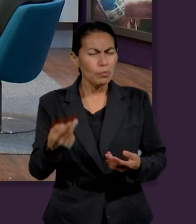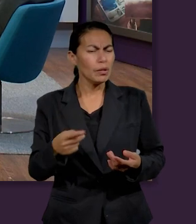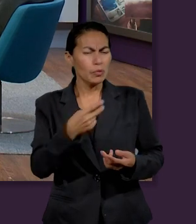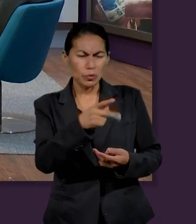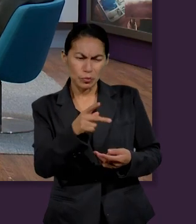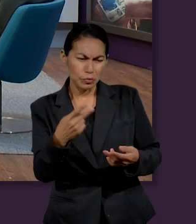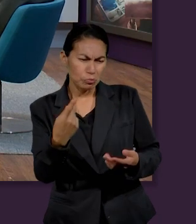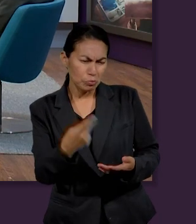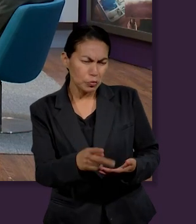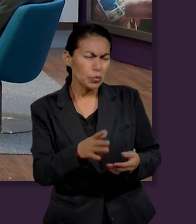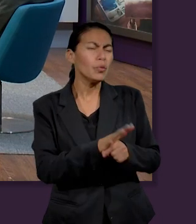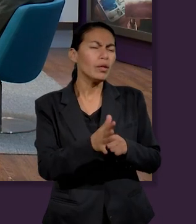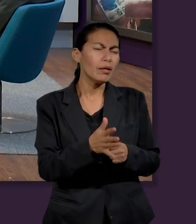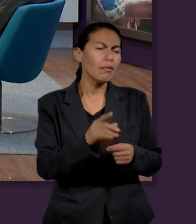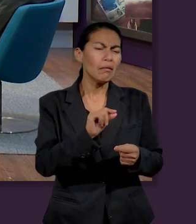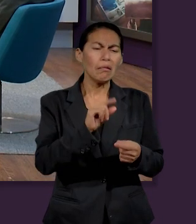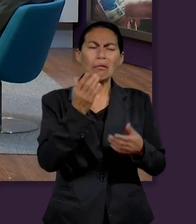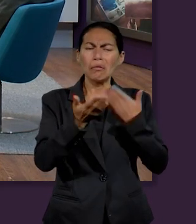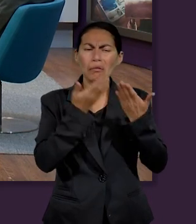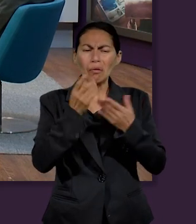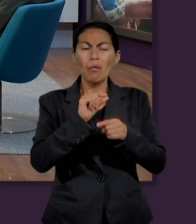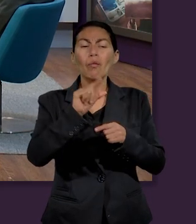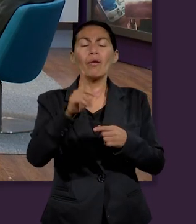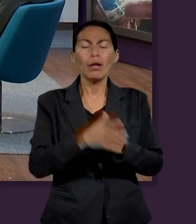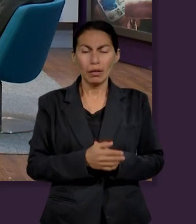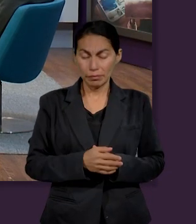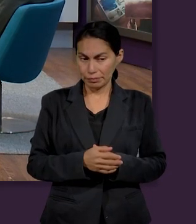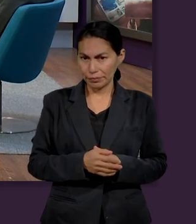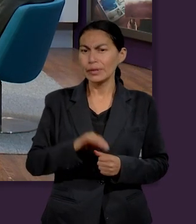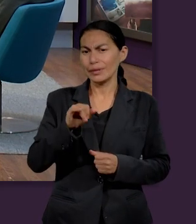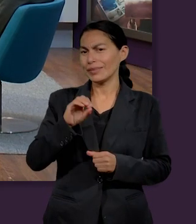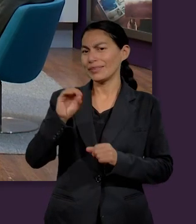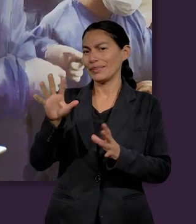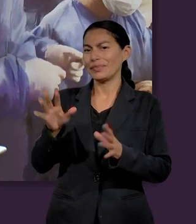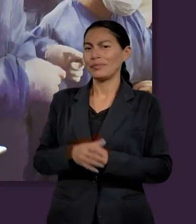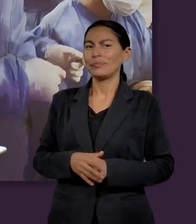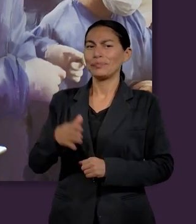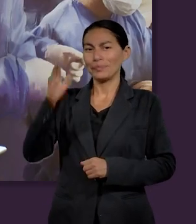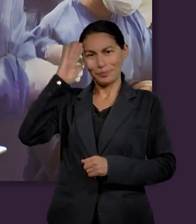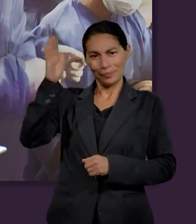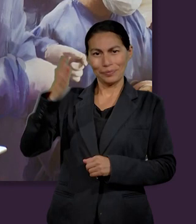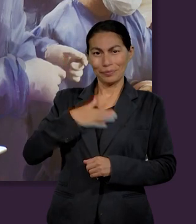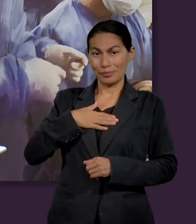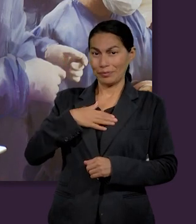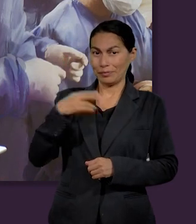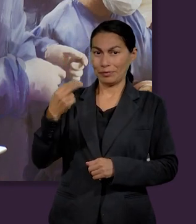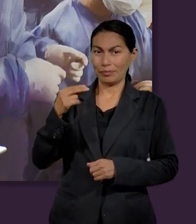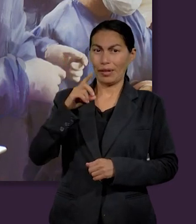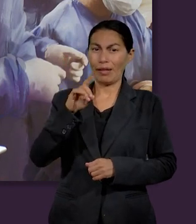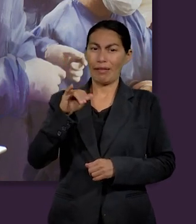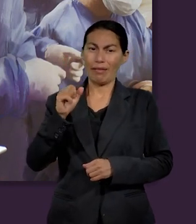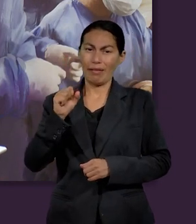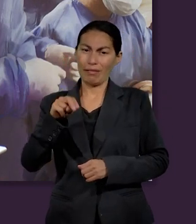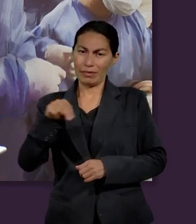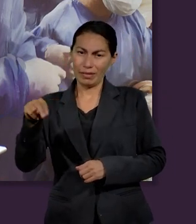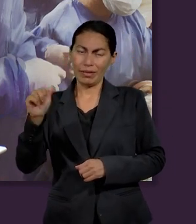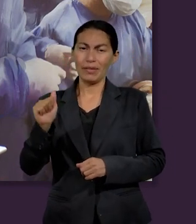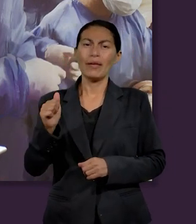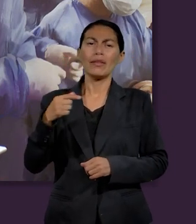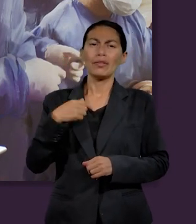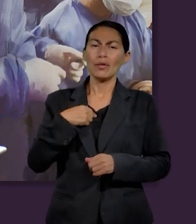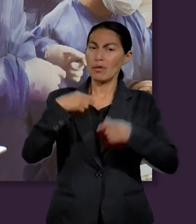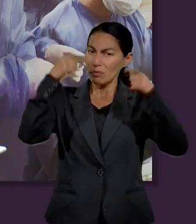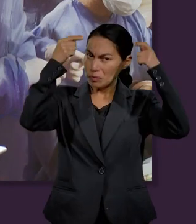¿nos podrían dar sus nombres? ¿De dónde son? Especialidad, por favor. Claro que sí. Hola, ¿qué tal? Mi nombre es Diana Arled